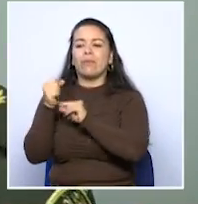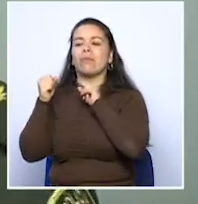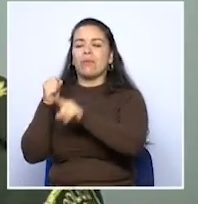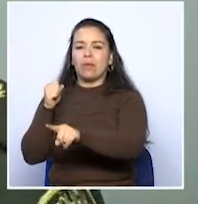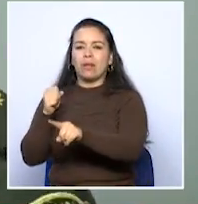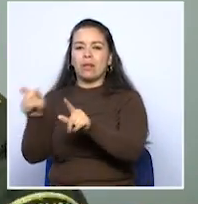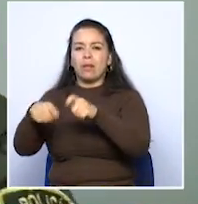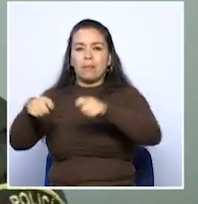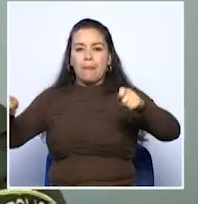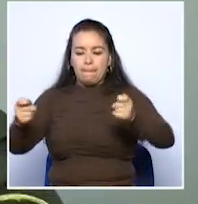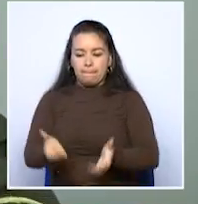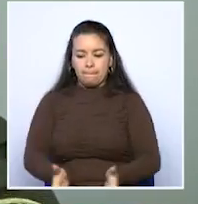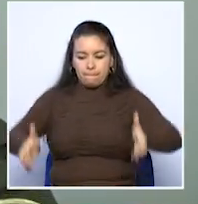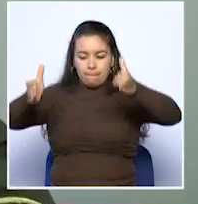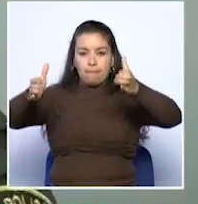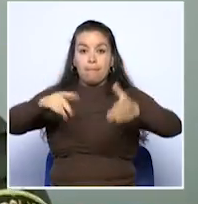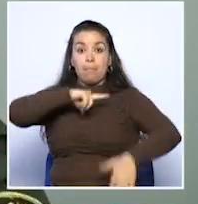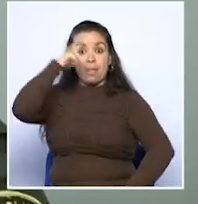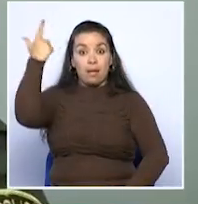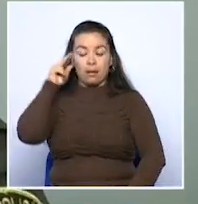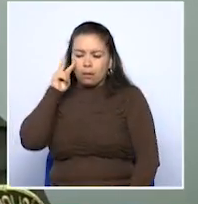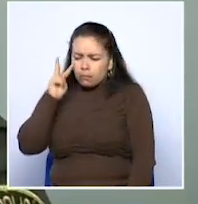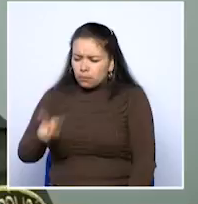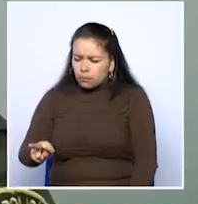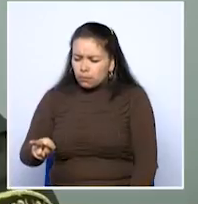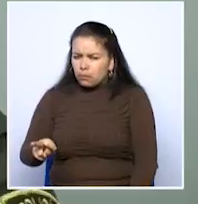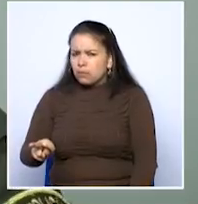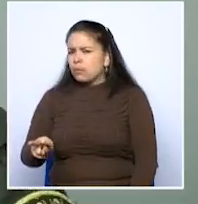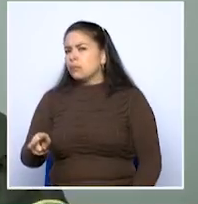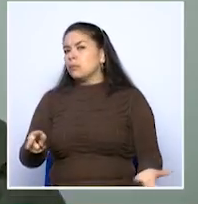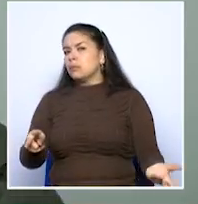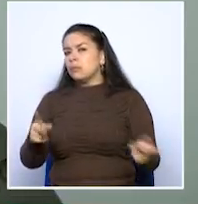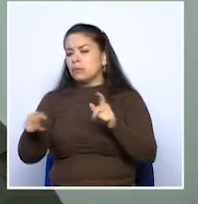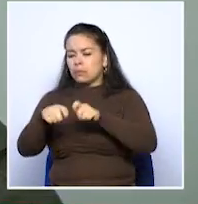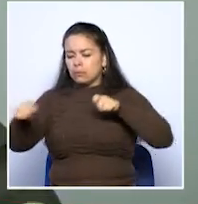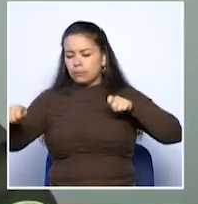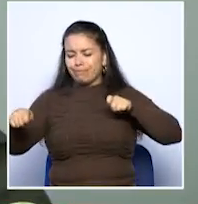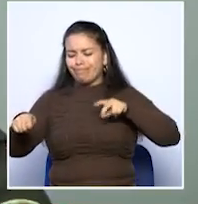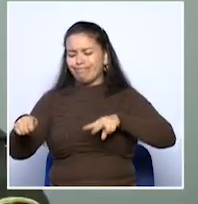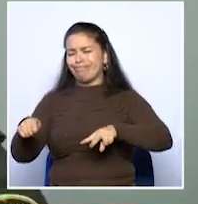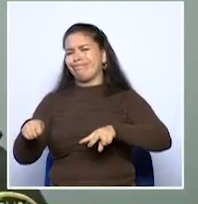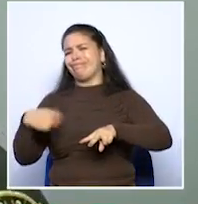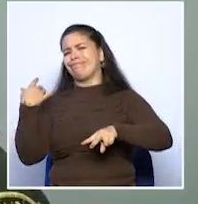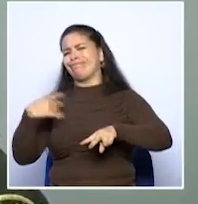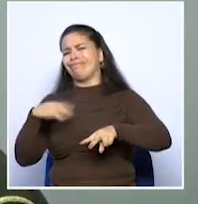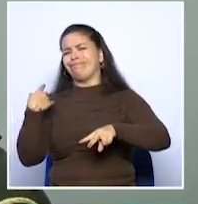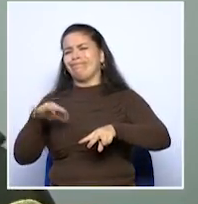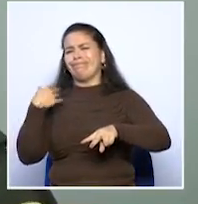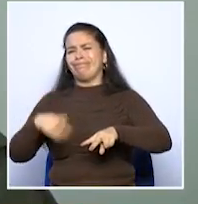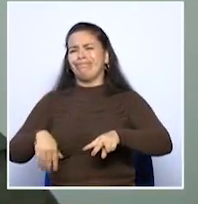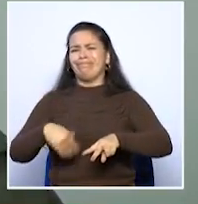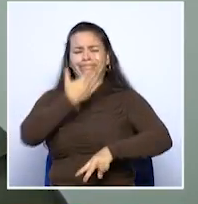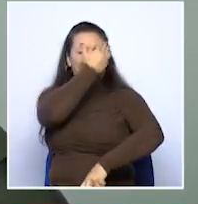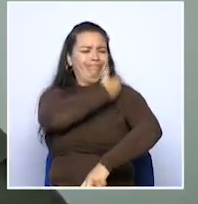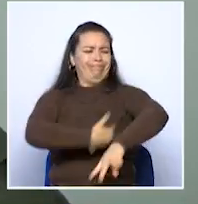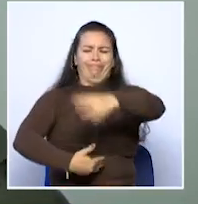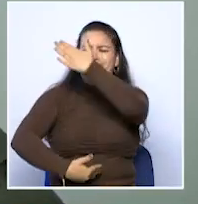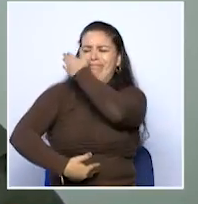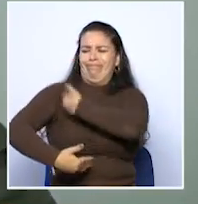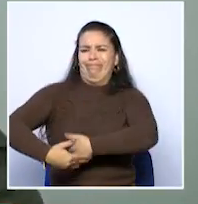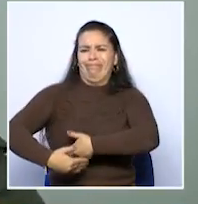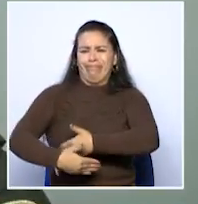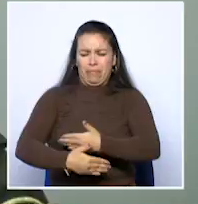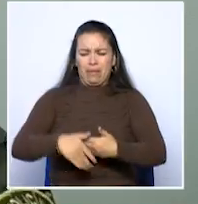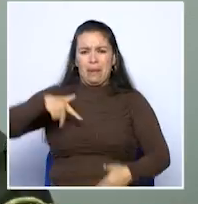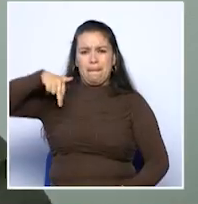blanca, con una estopa blanca, un costal de fibra. Y al abrirlo se ven ahí unos restos